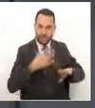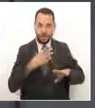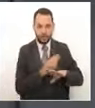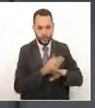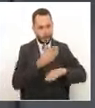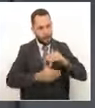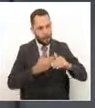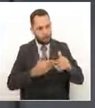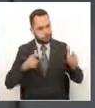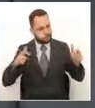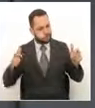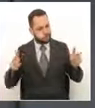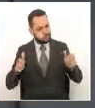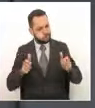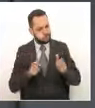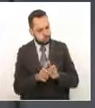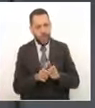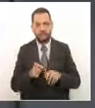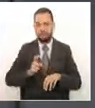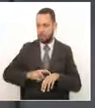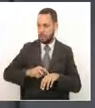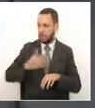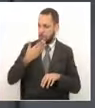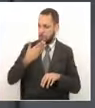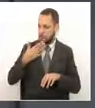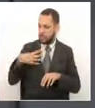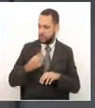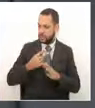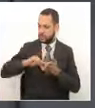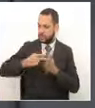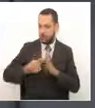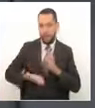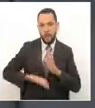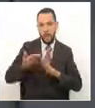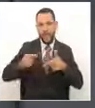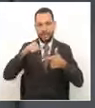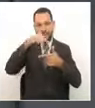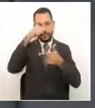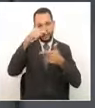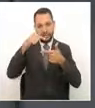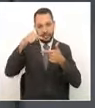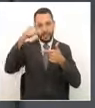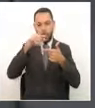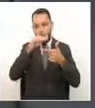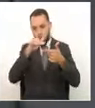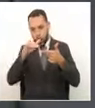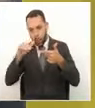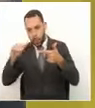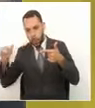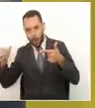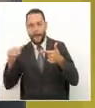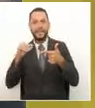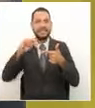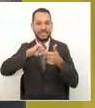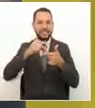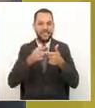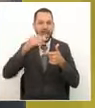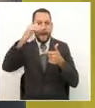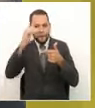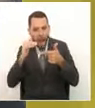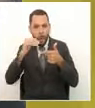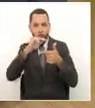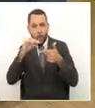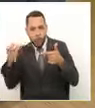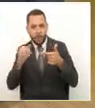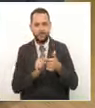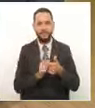casos en cierto tiempo. Entonces estamos aplanando esa curva y vamos con casos positivos. Eso te iba a